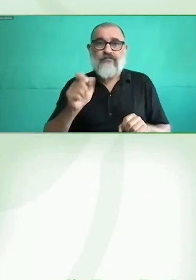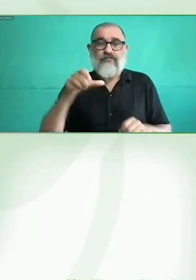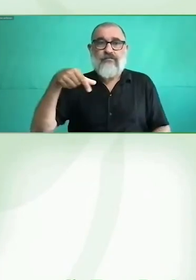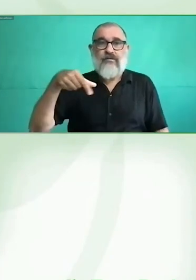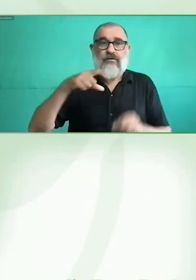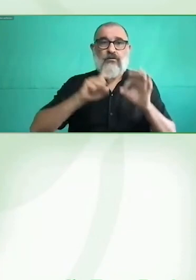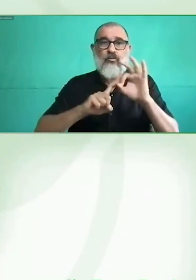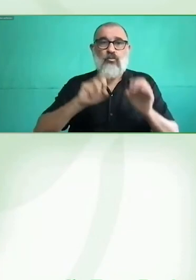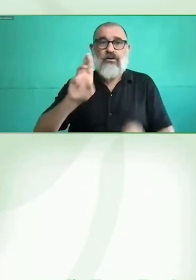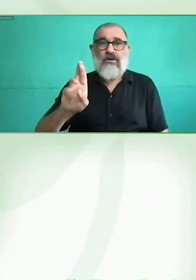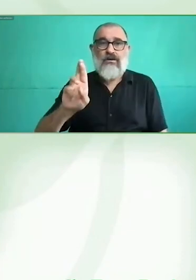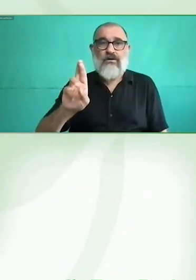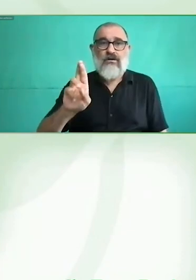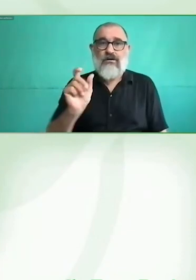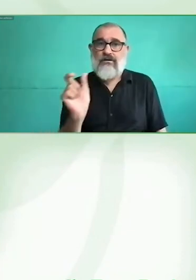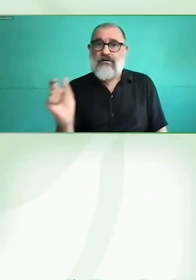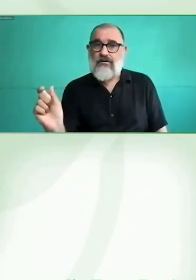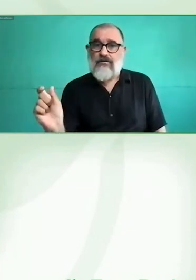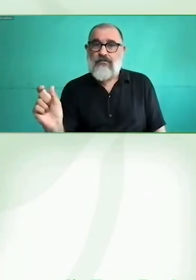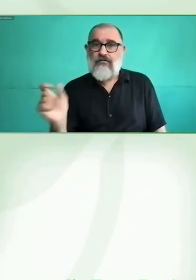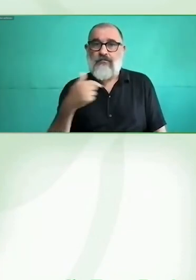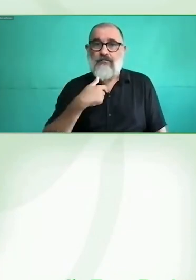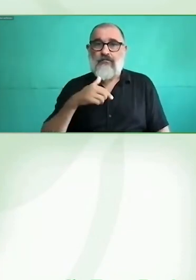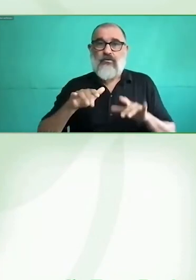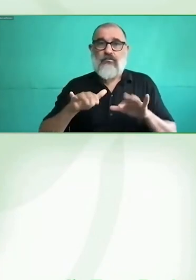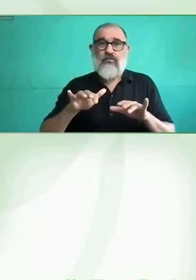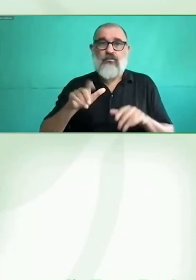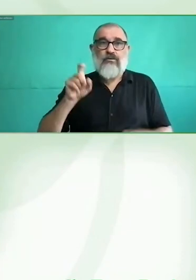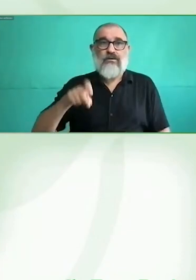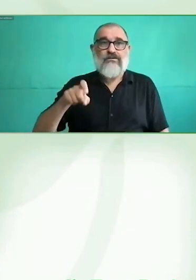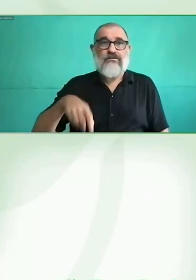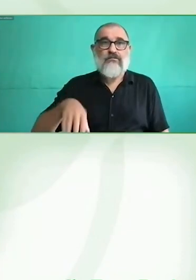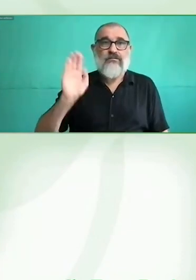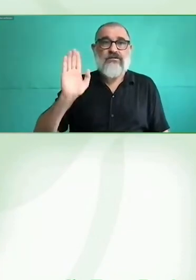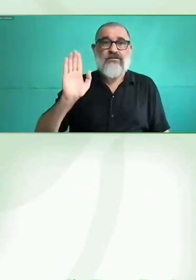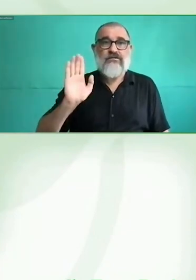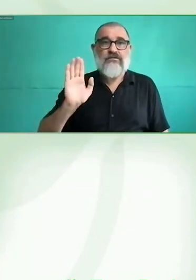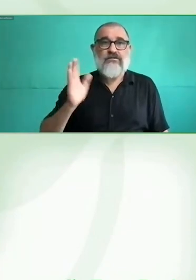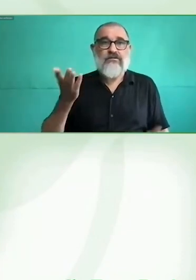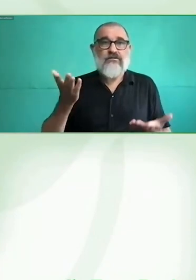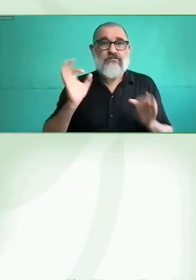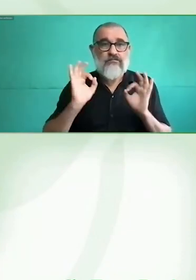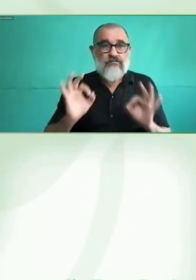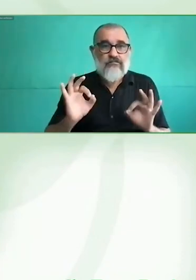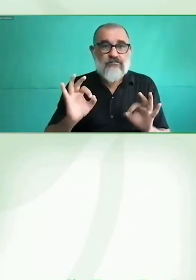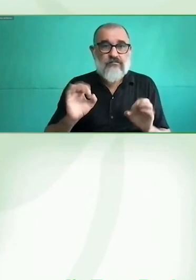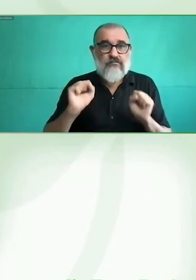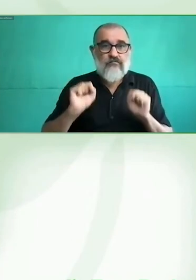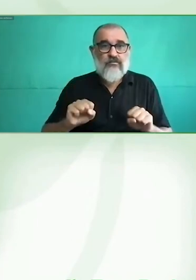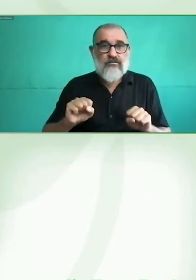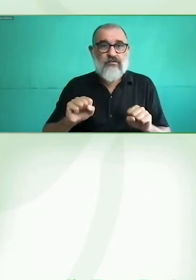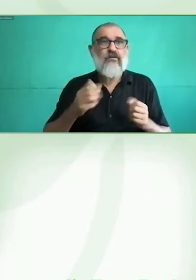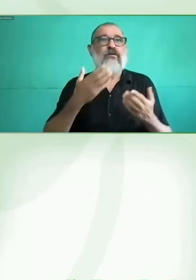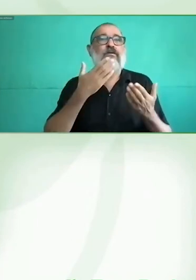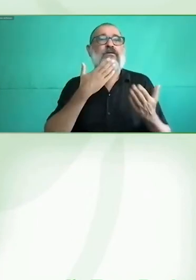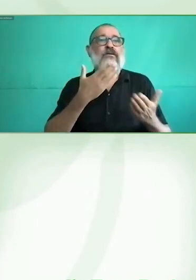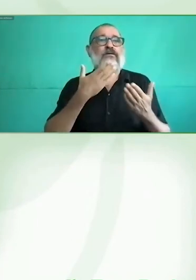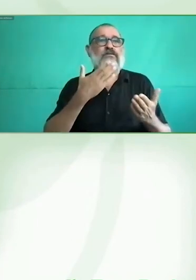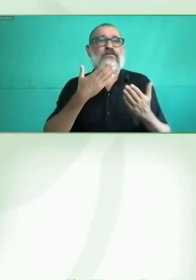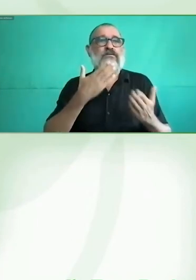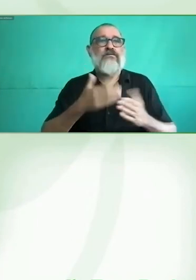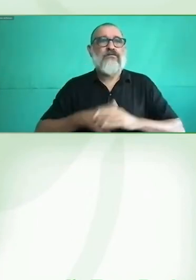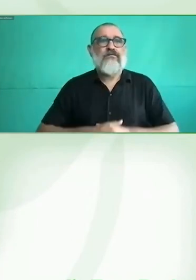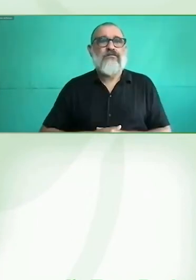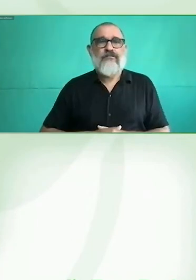Pero si no lo necesitan, perfecto. Sí. Would you want English subtitles in your phone?